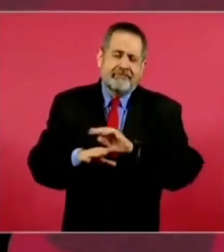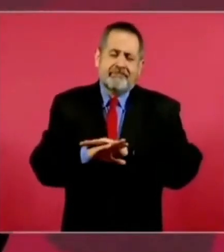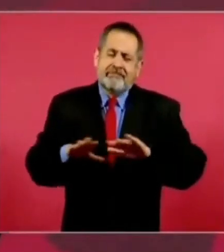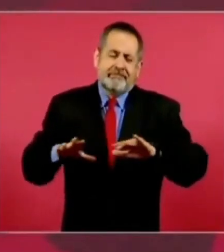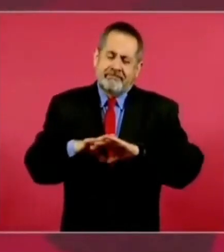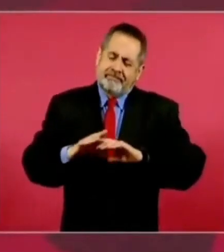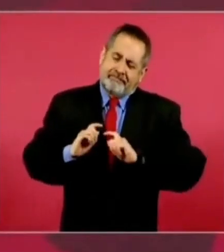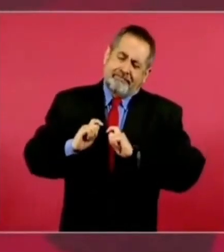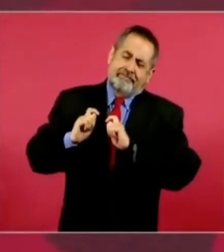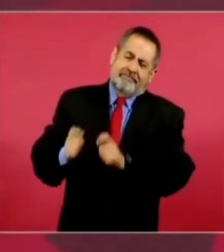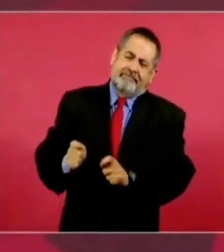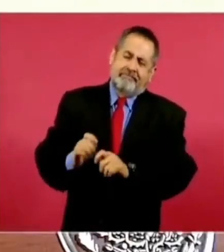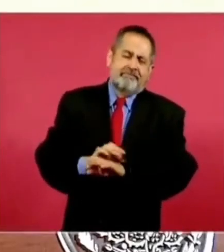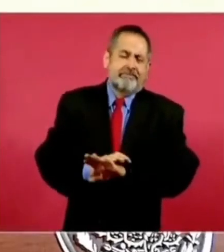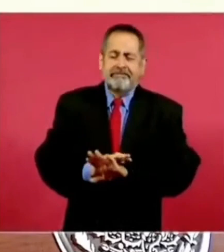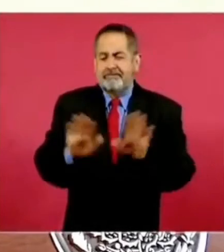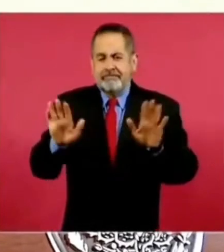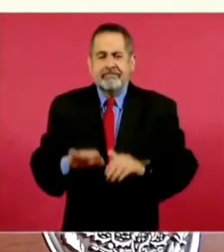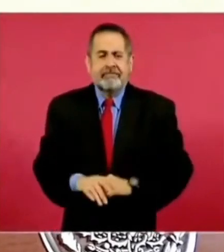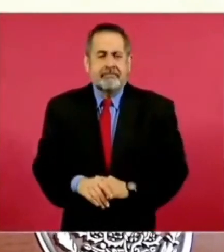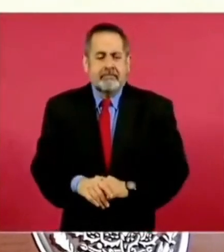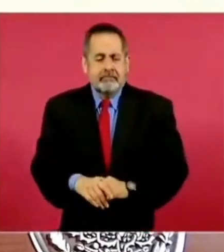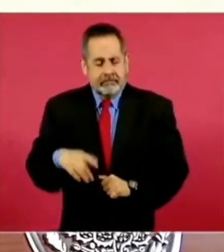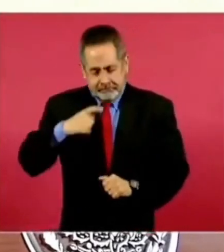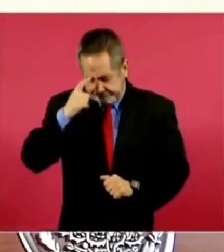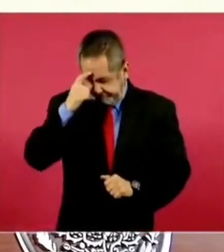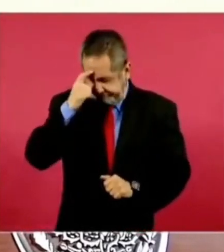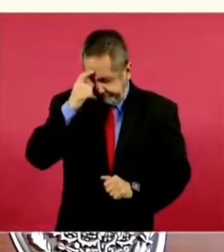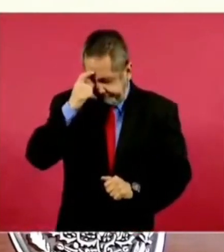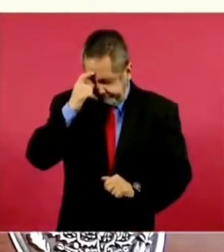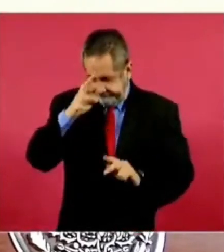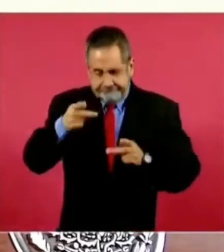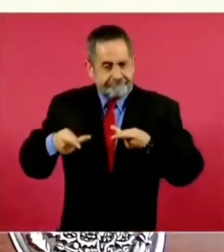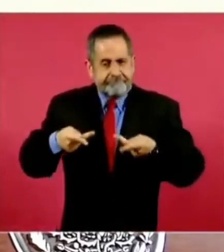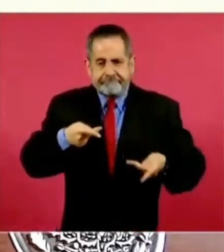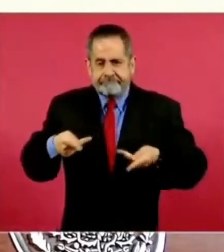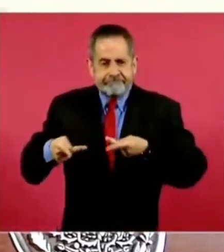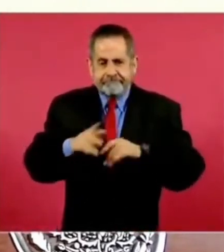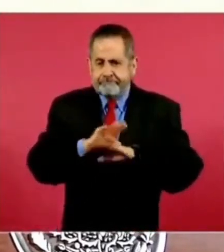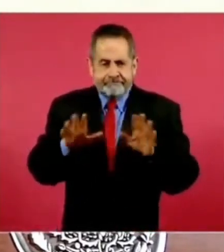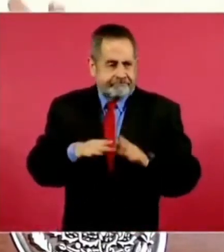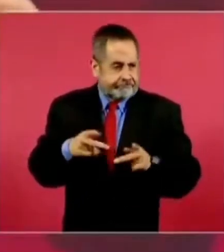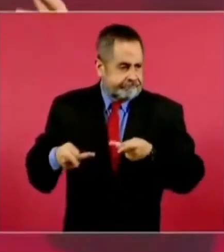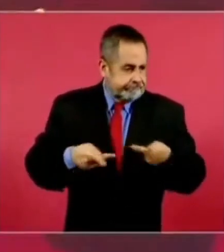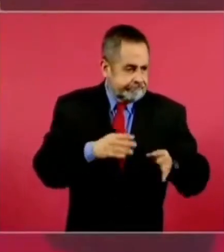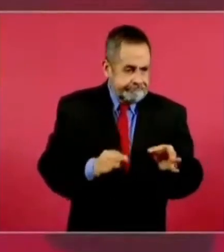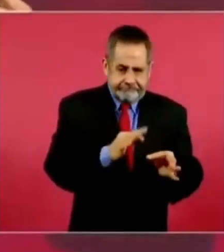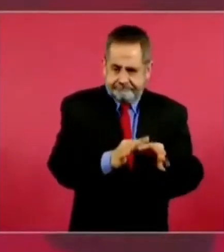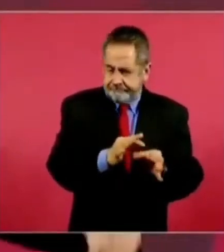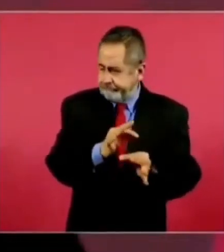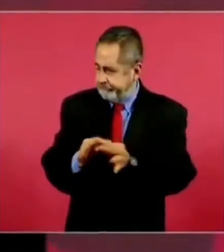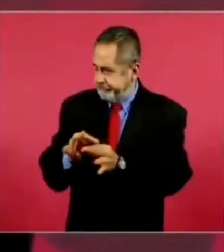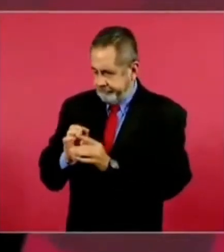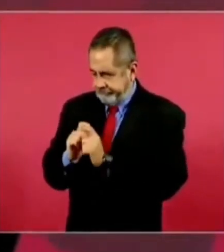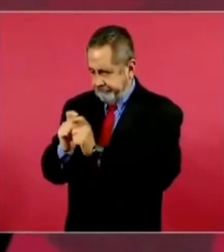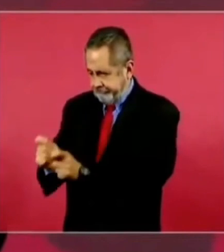estoy preparando para todo para entregar